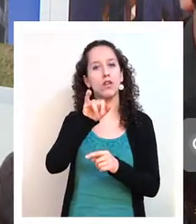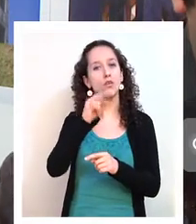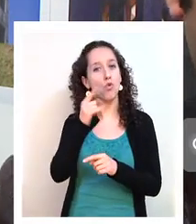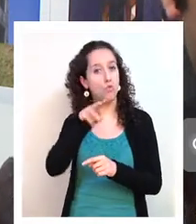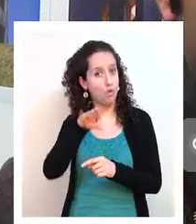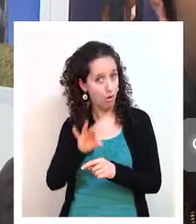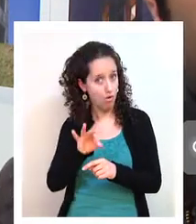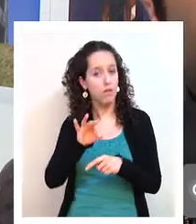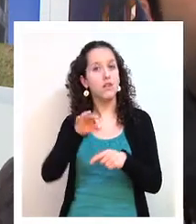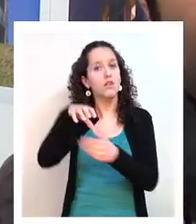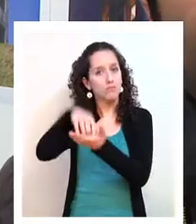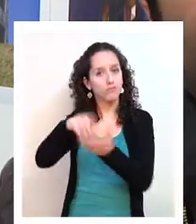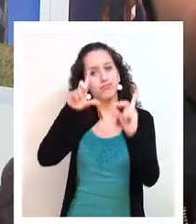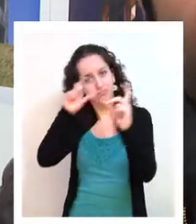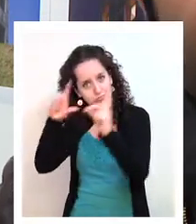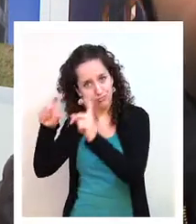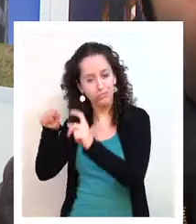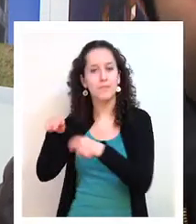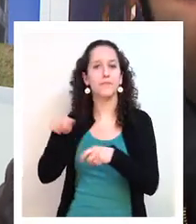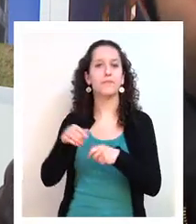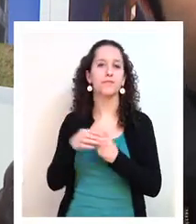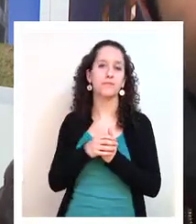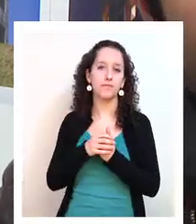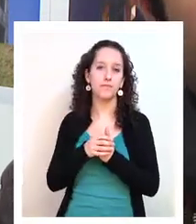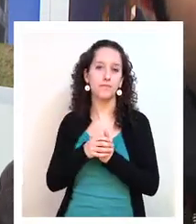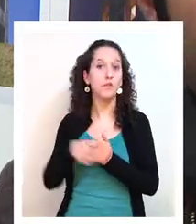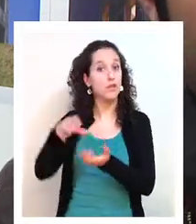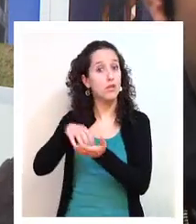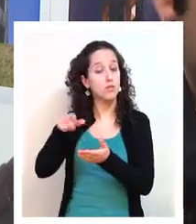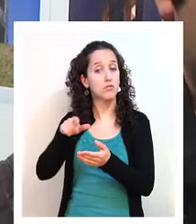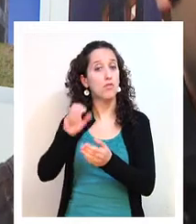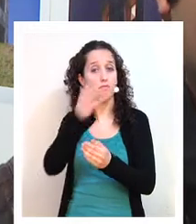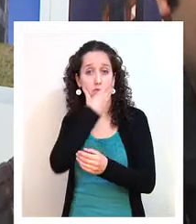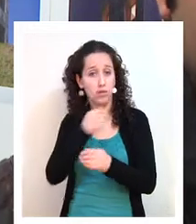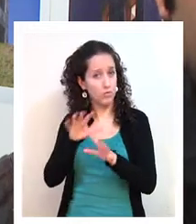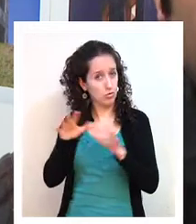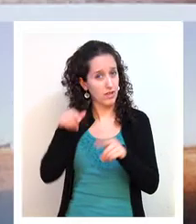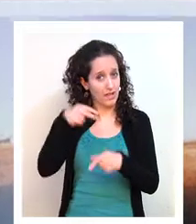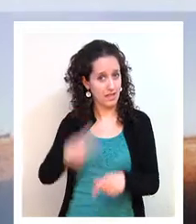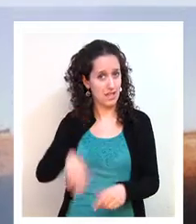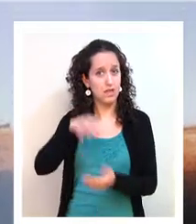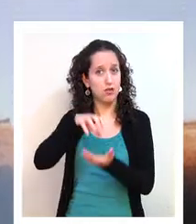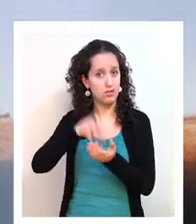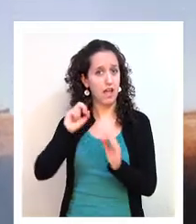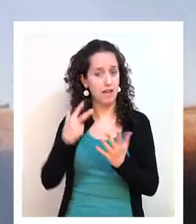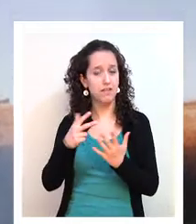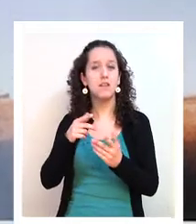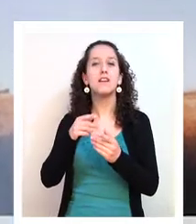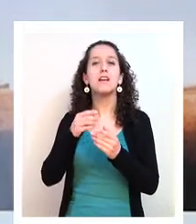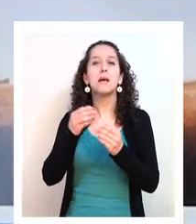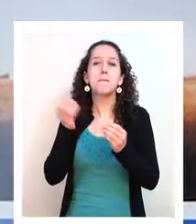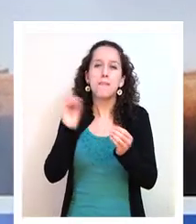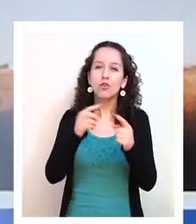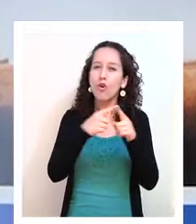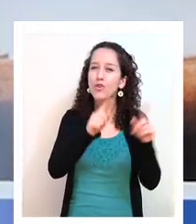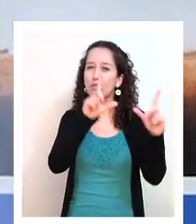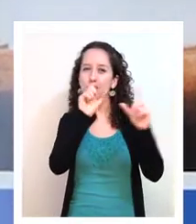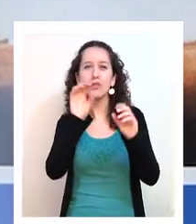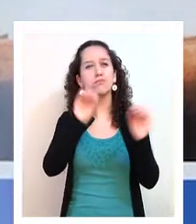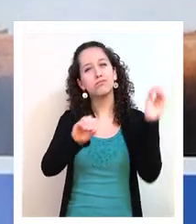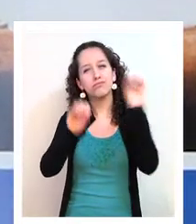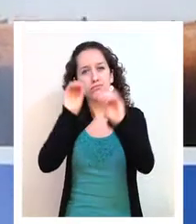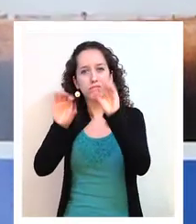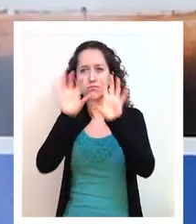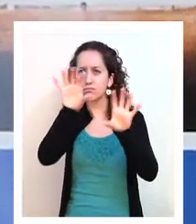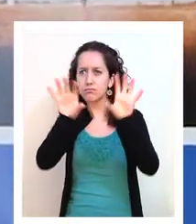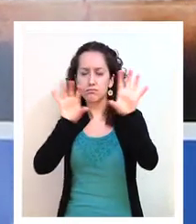es una localidad de la octava región que es realmente muy muy linda. Pero en el momento de conjugarlas con otras fotografías